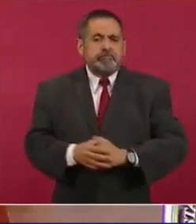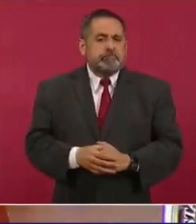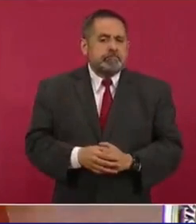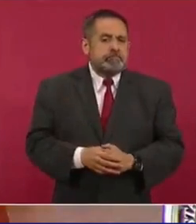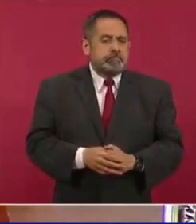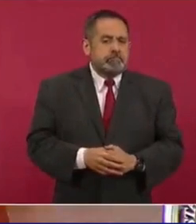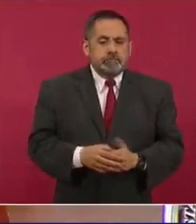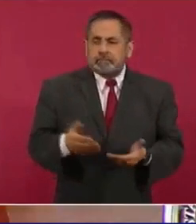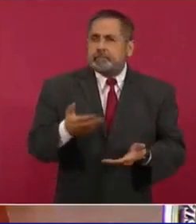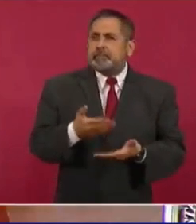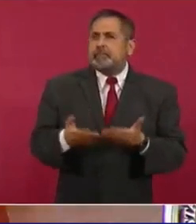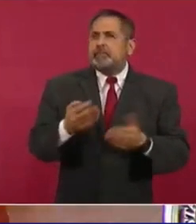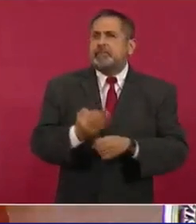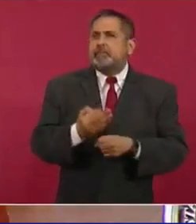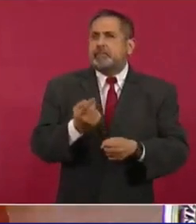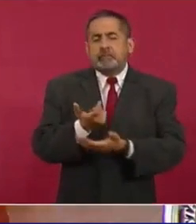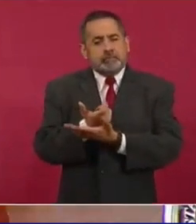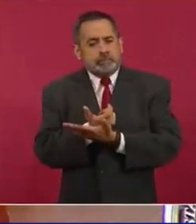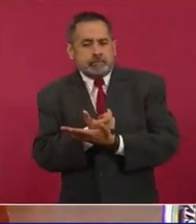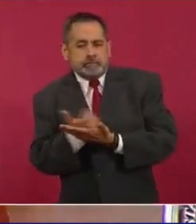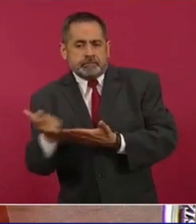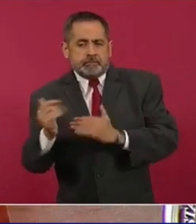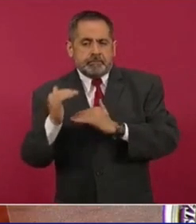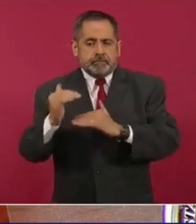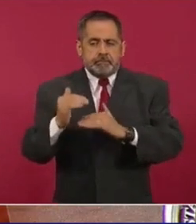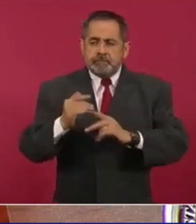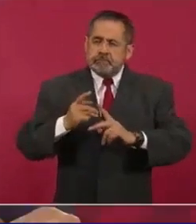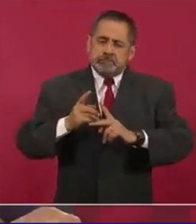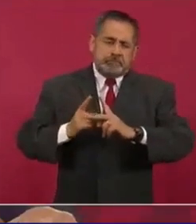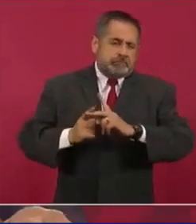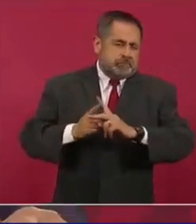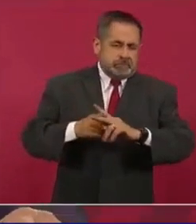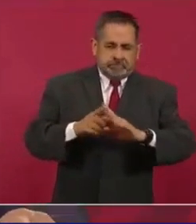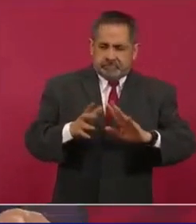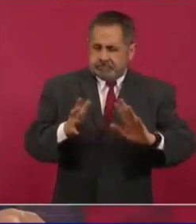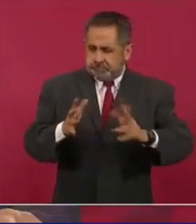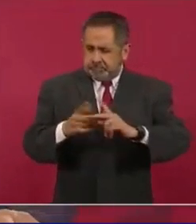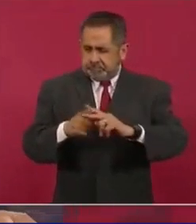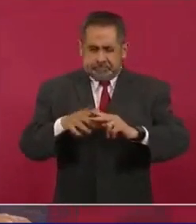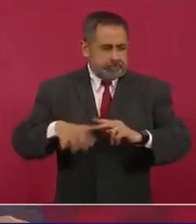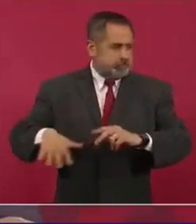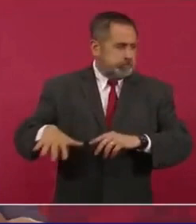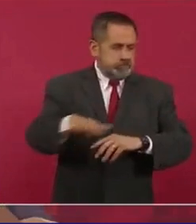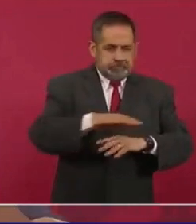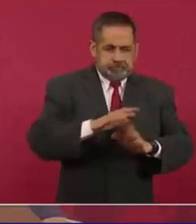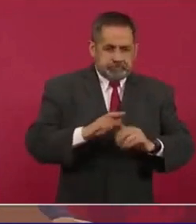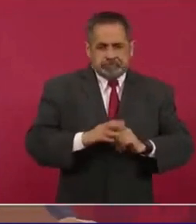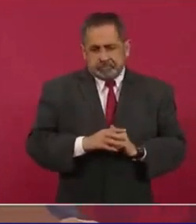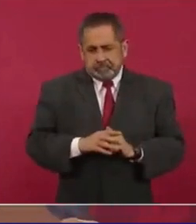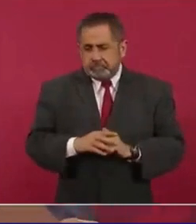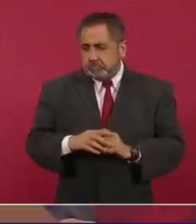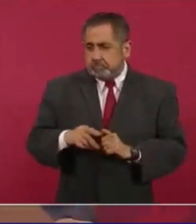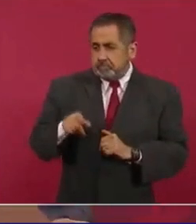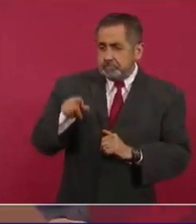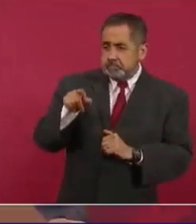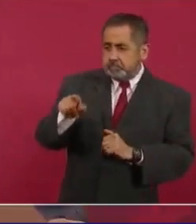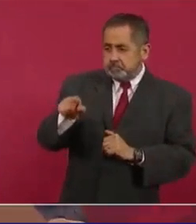Ahora el salario promedio de un trabajador